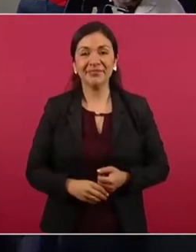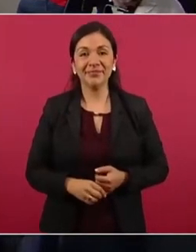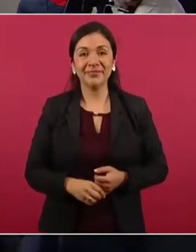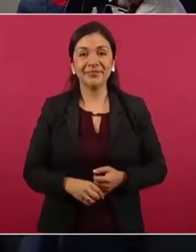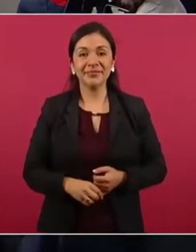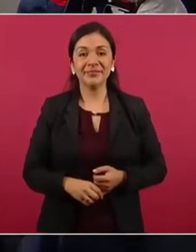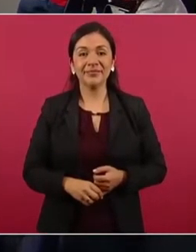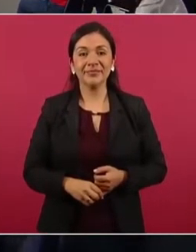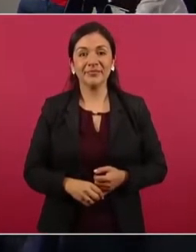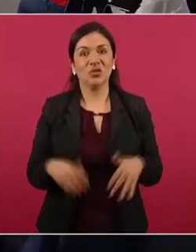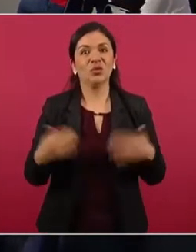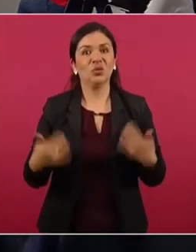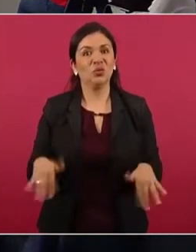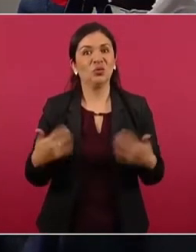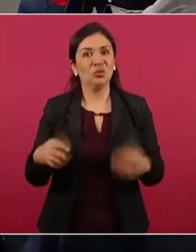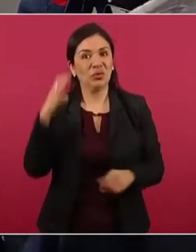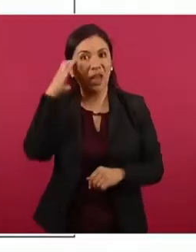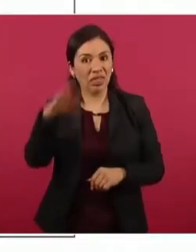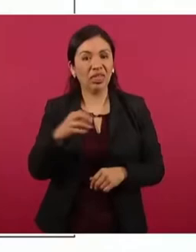Fuertes declaraciones.